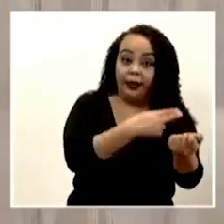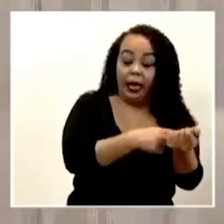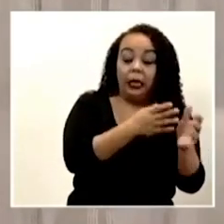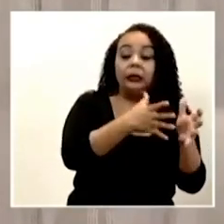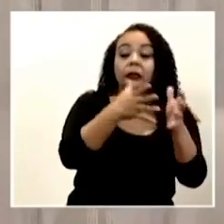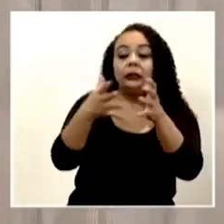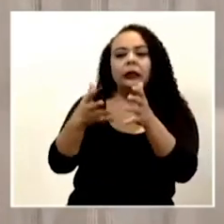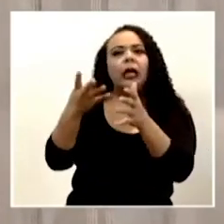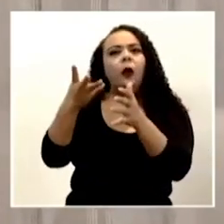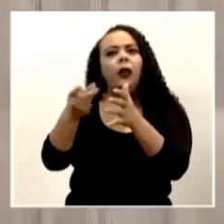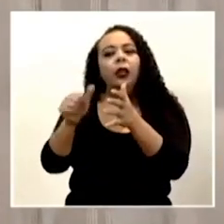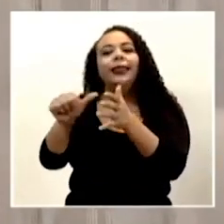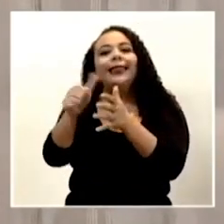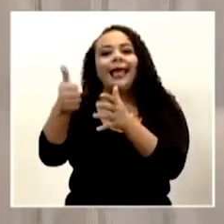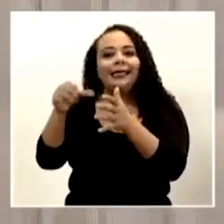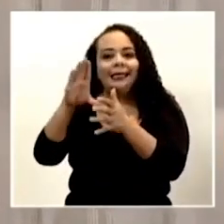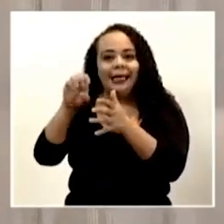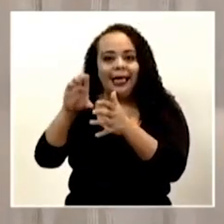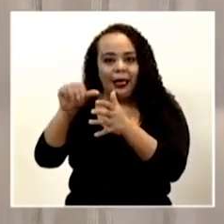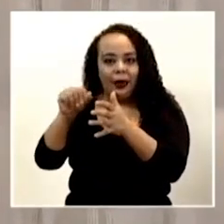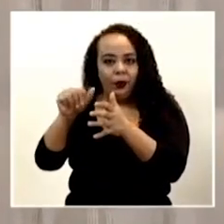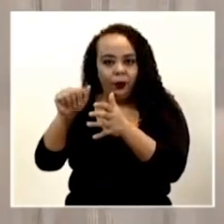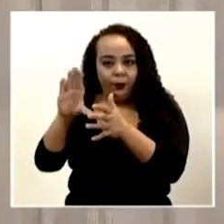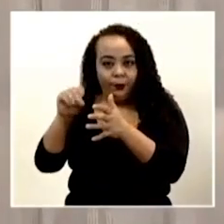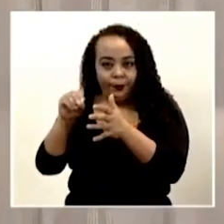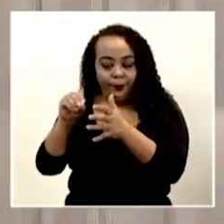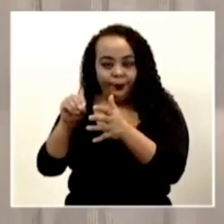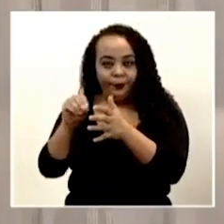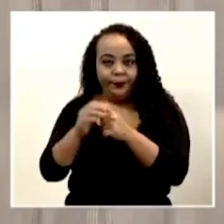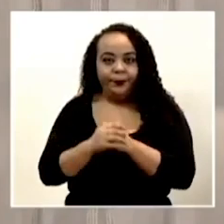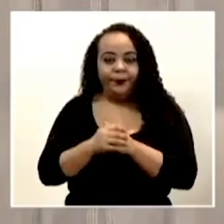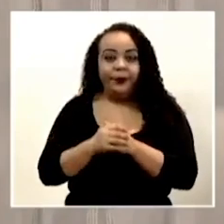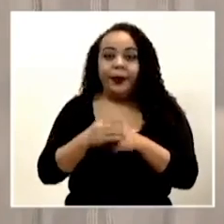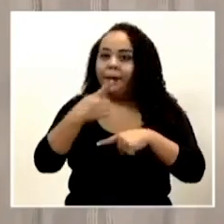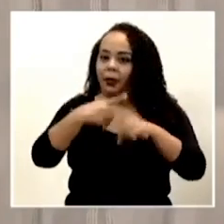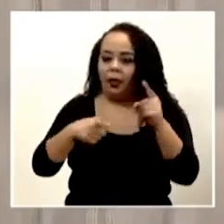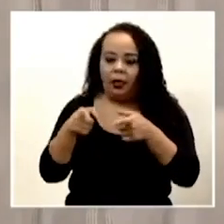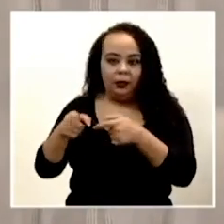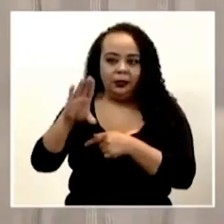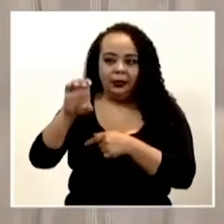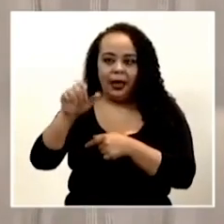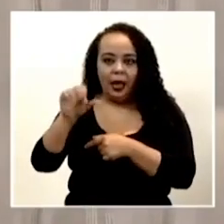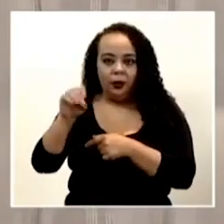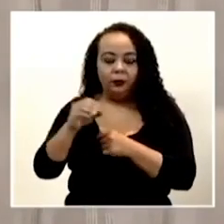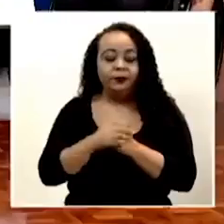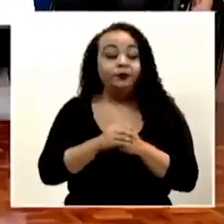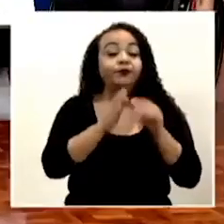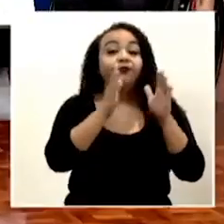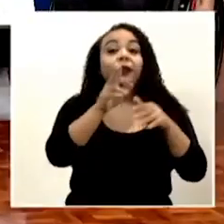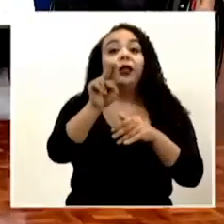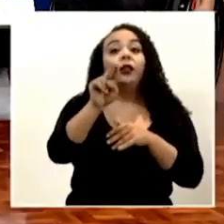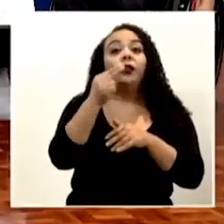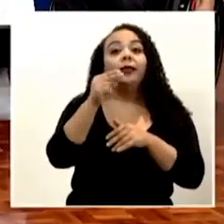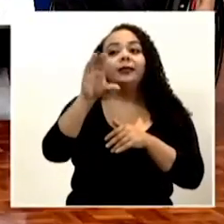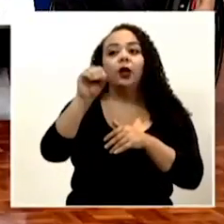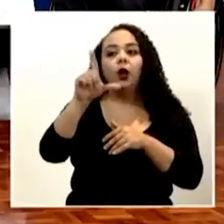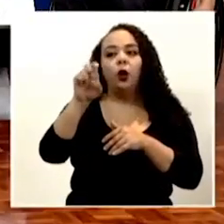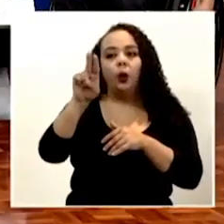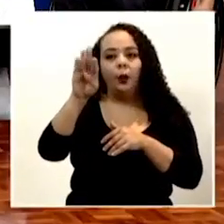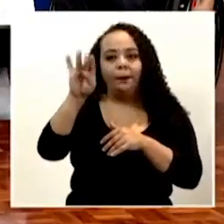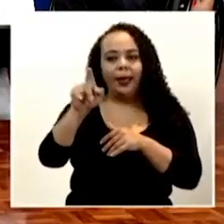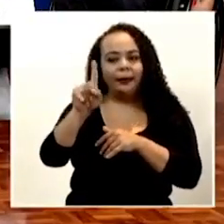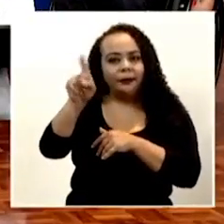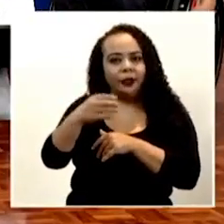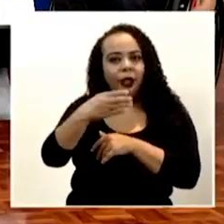sistema hospitalario. O sea, casi la mitad están en SEACO. Noticias Colombia, consulta también al doctor